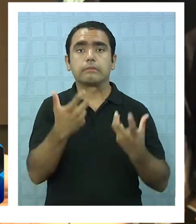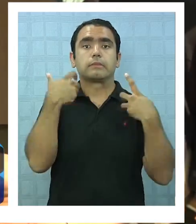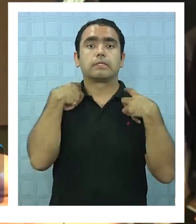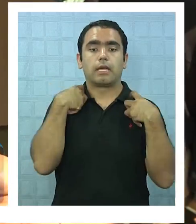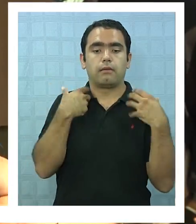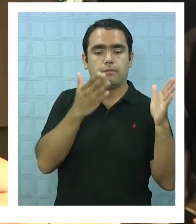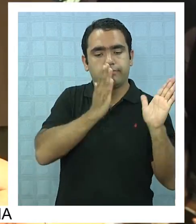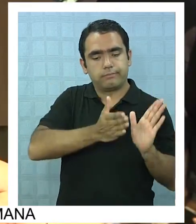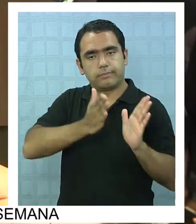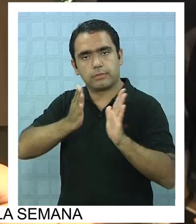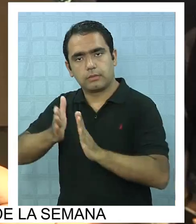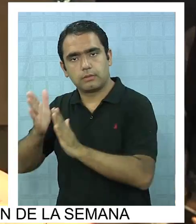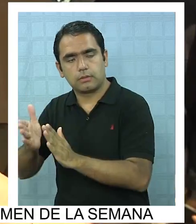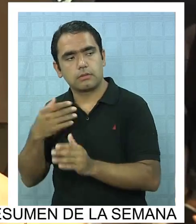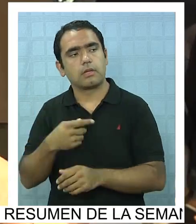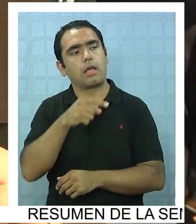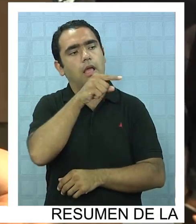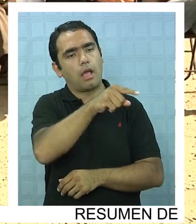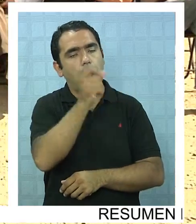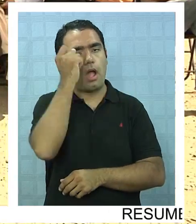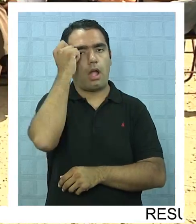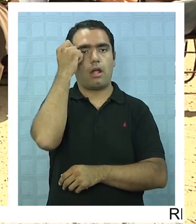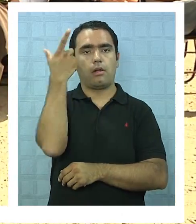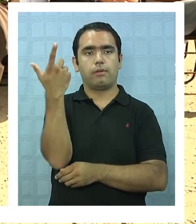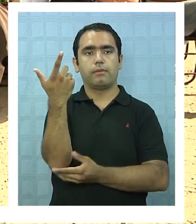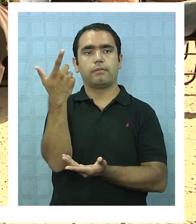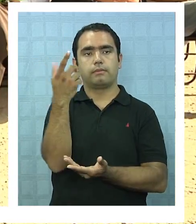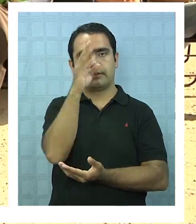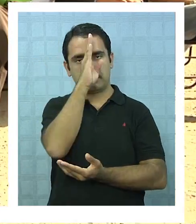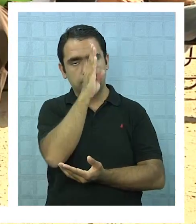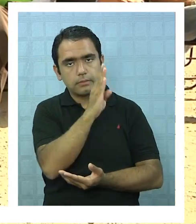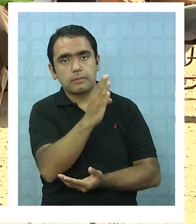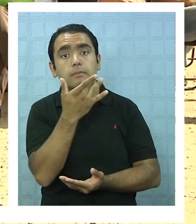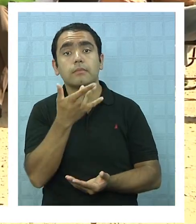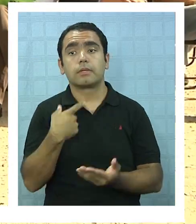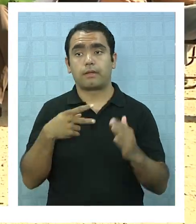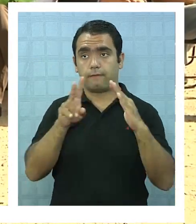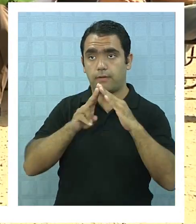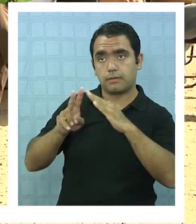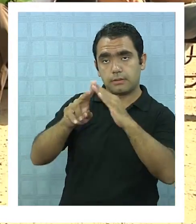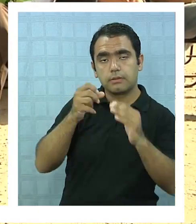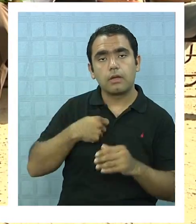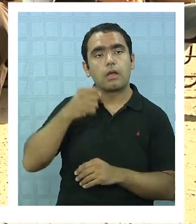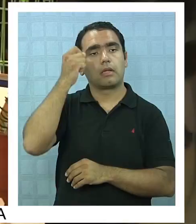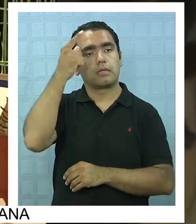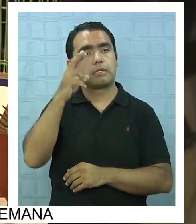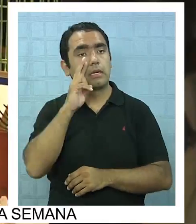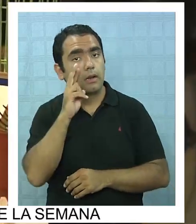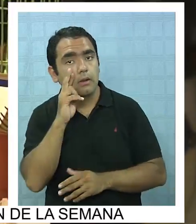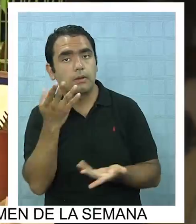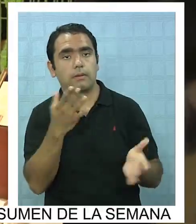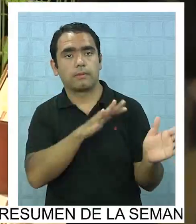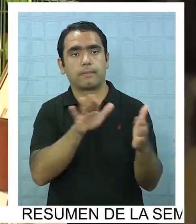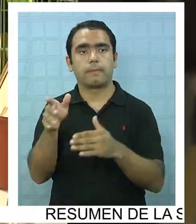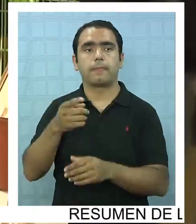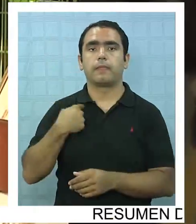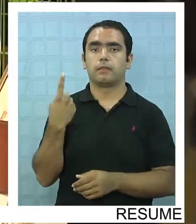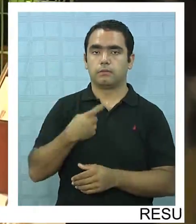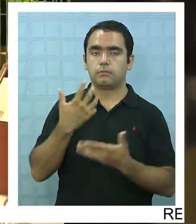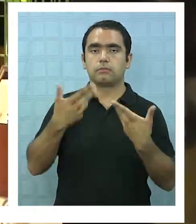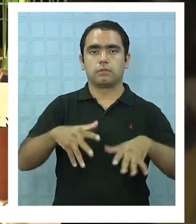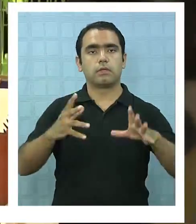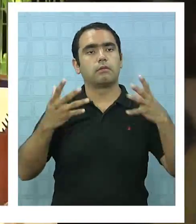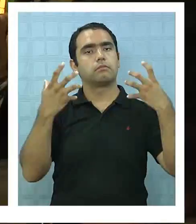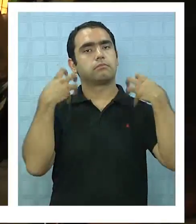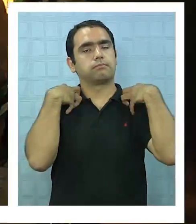tremendo espacio entre ellos dos y dignificarla por eso, para que el vecino lo reconozca y las autoridades también. Yo he tomado el compromiso, nos vamos a